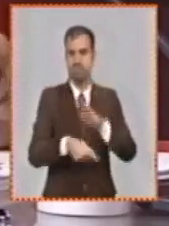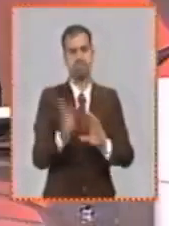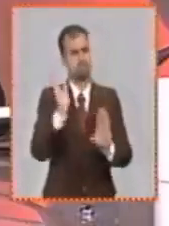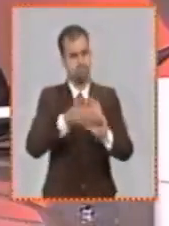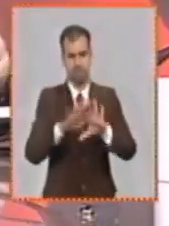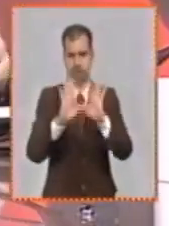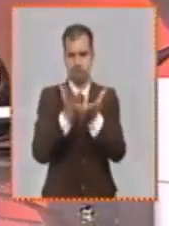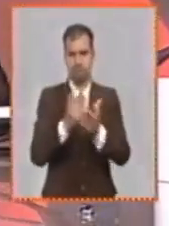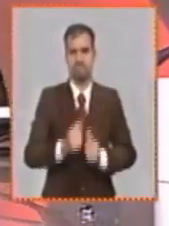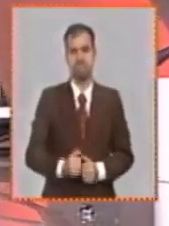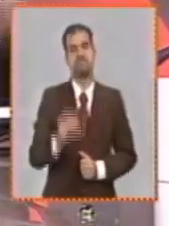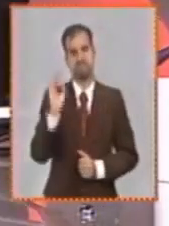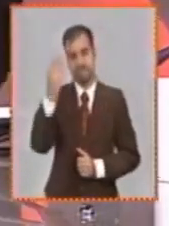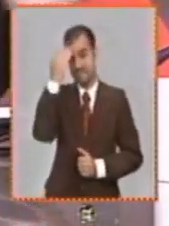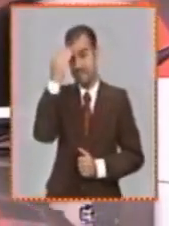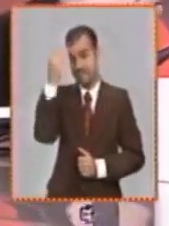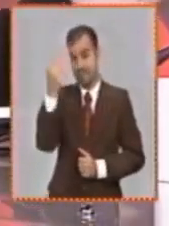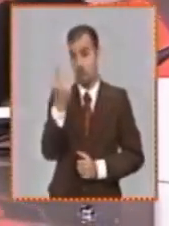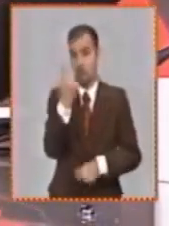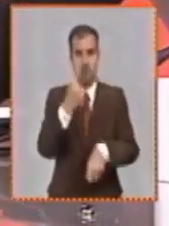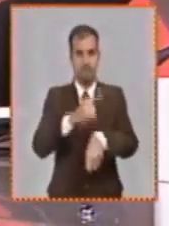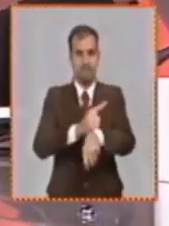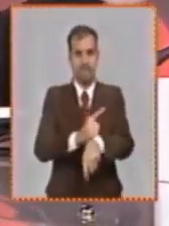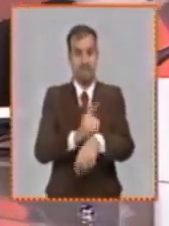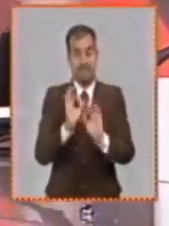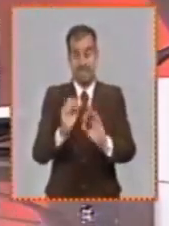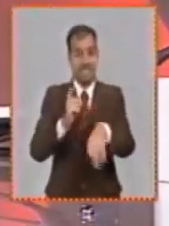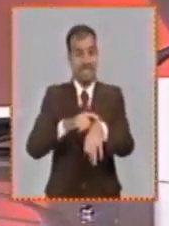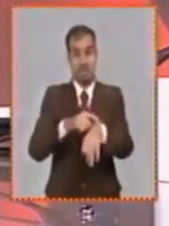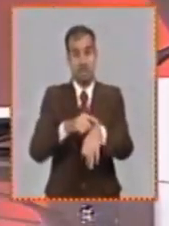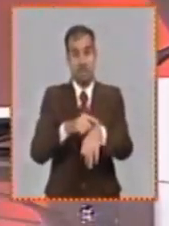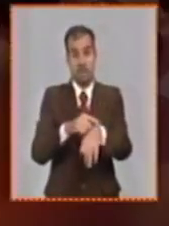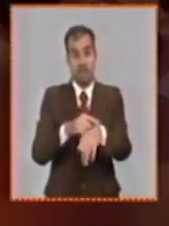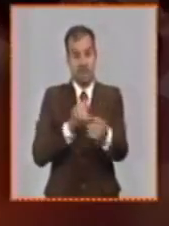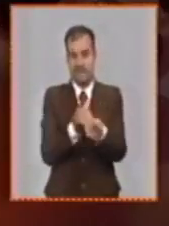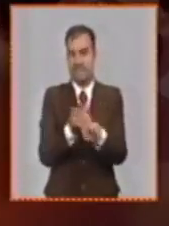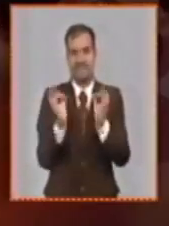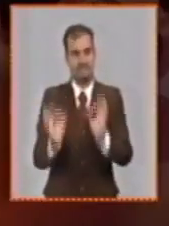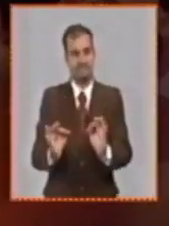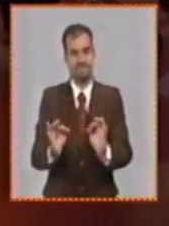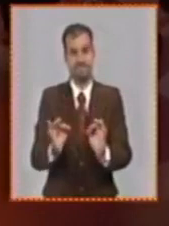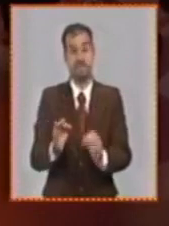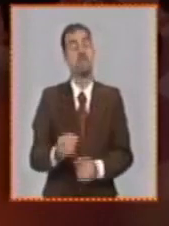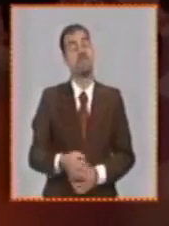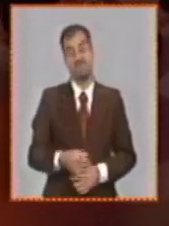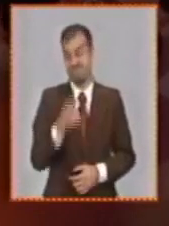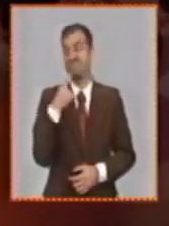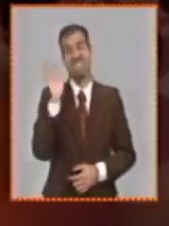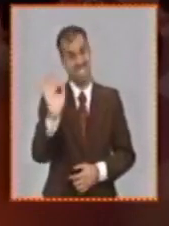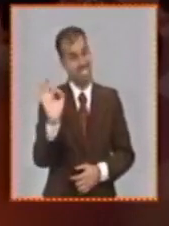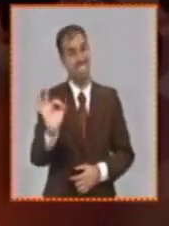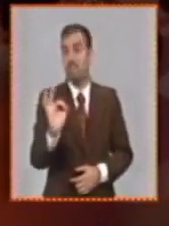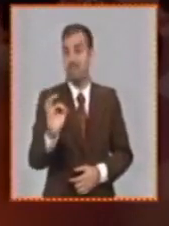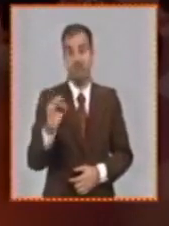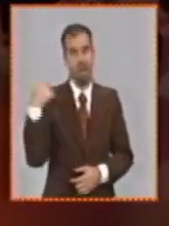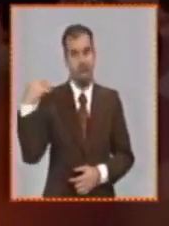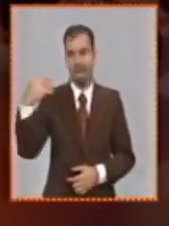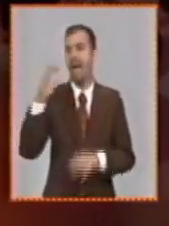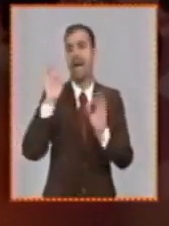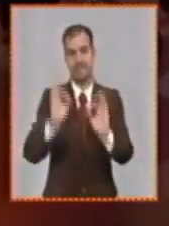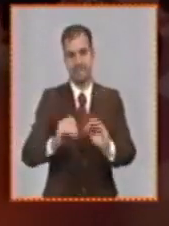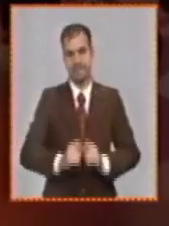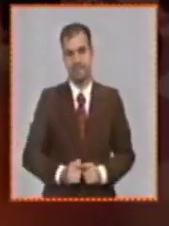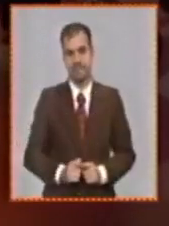se detectan bueno gracias Lourdes me queda apenas un minuto ministro el tiempo no alcanza no alcanza siempre siempre nos pasa igual